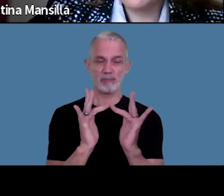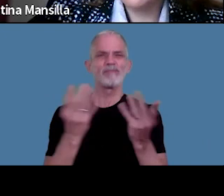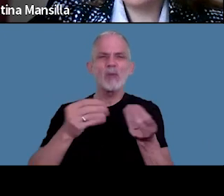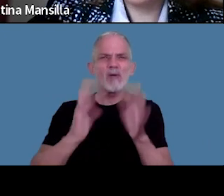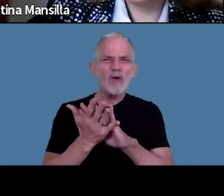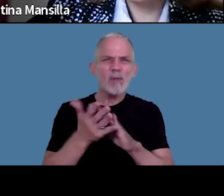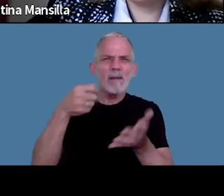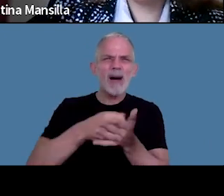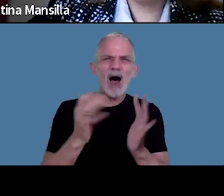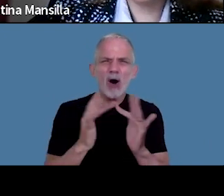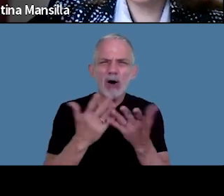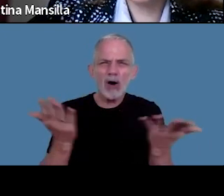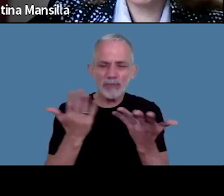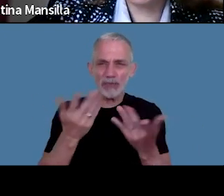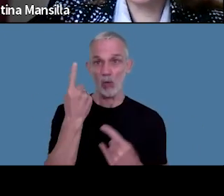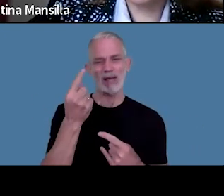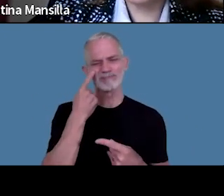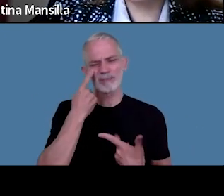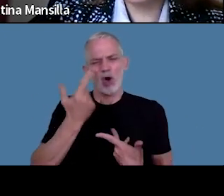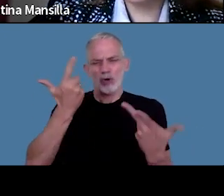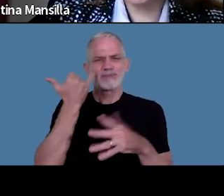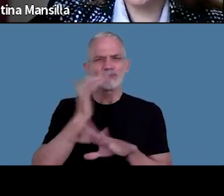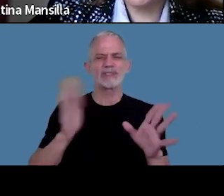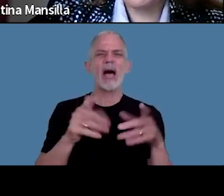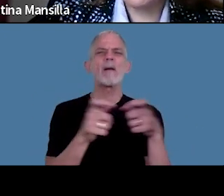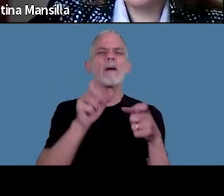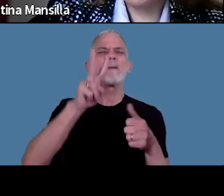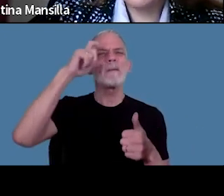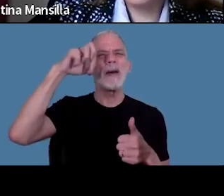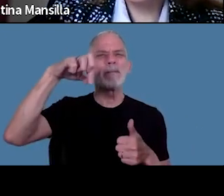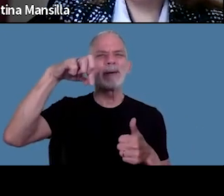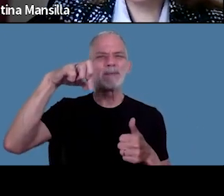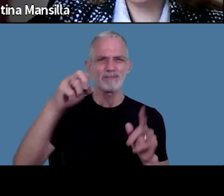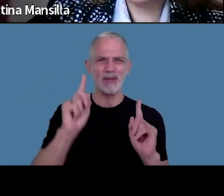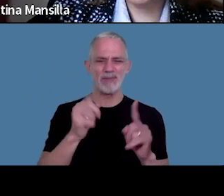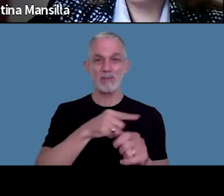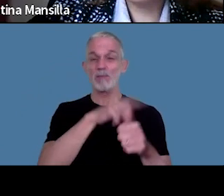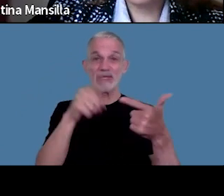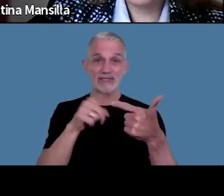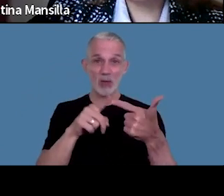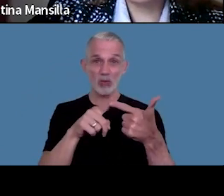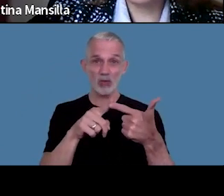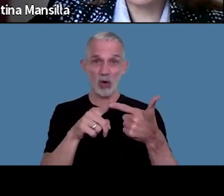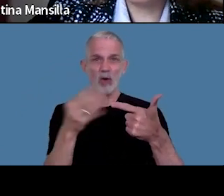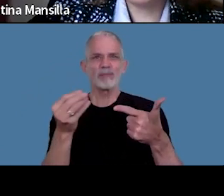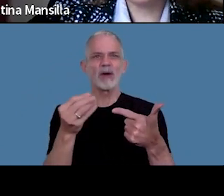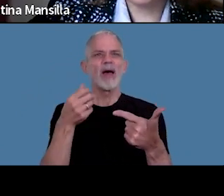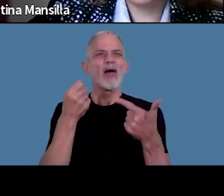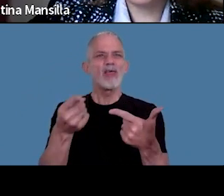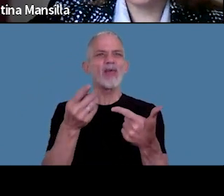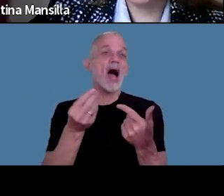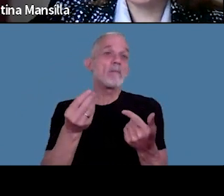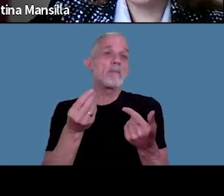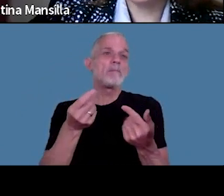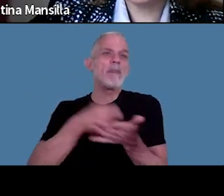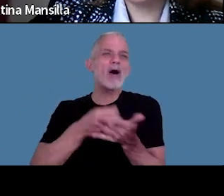esas formas? Una que ya conocemos, volante electrónico de pago, segundo, habilita el pago a